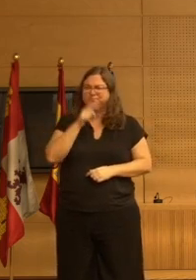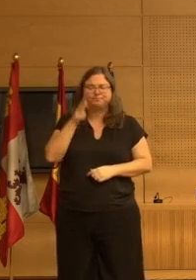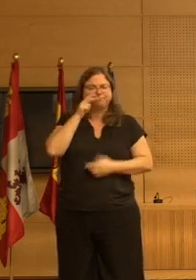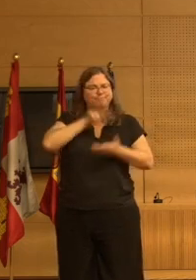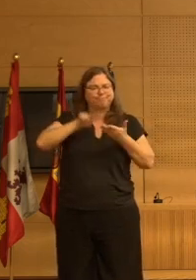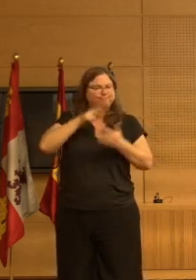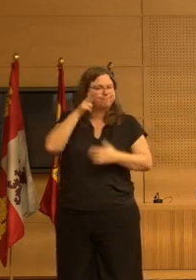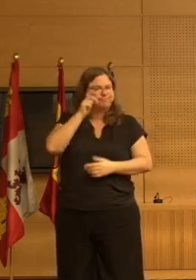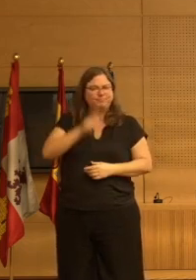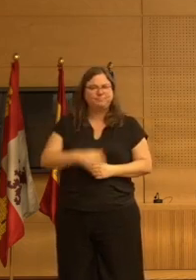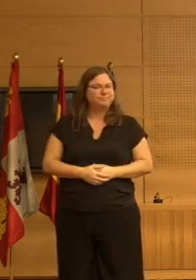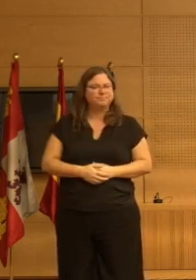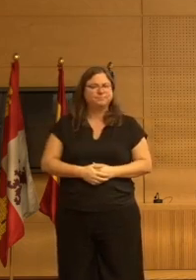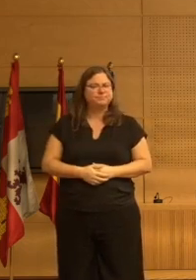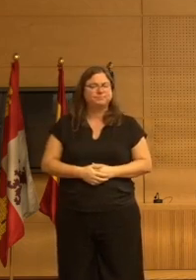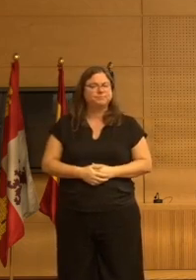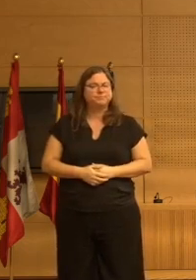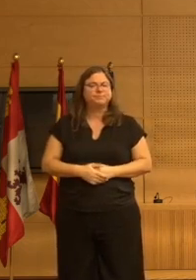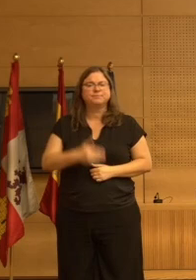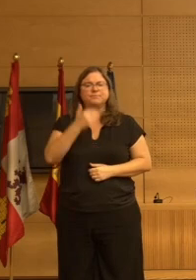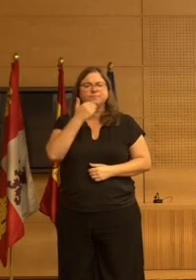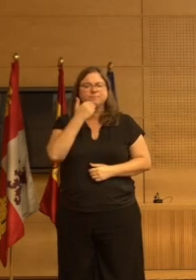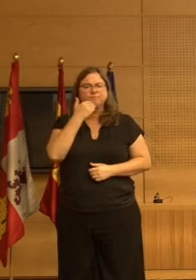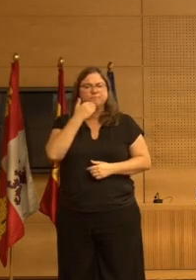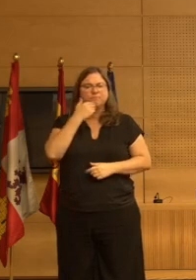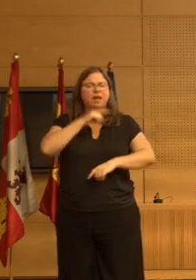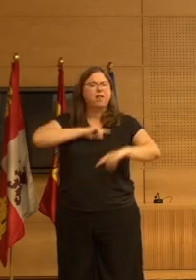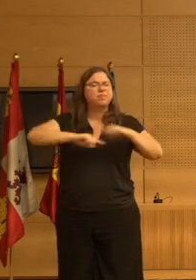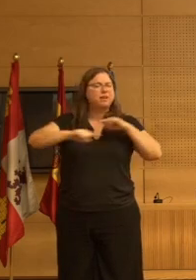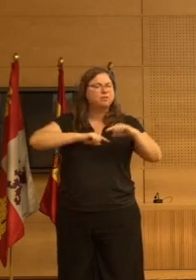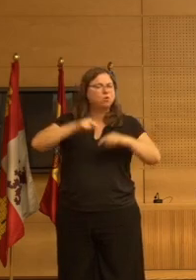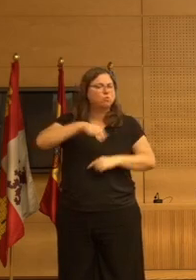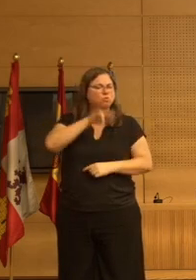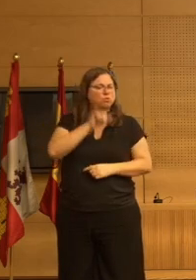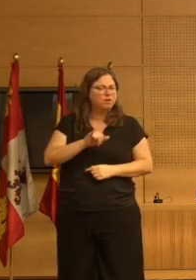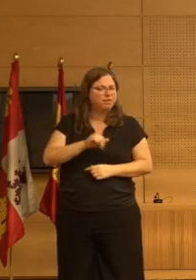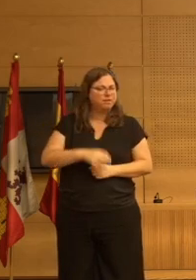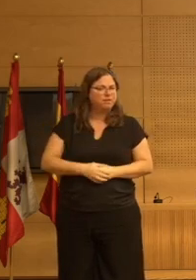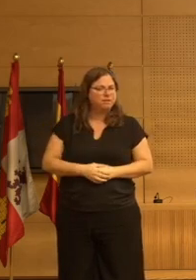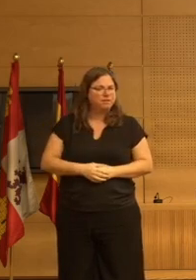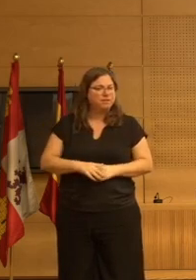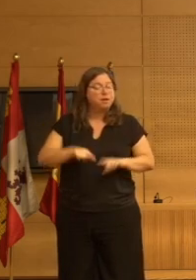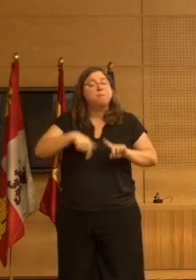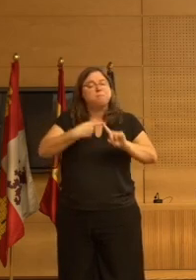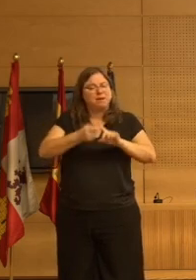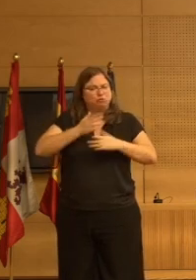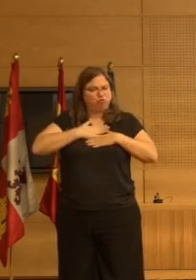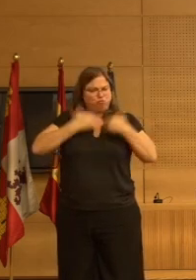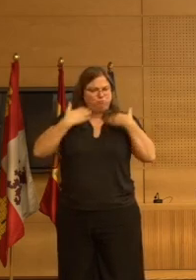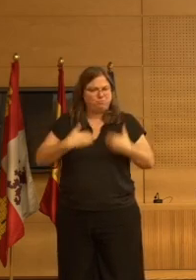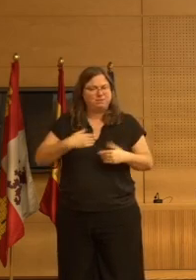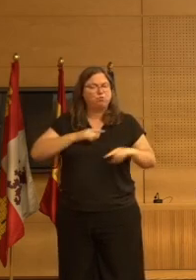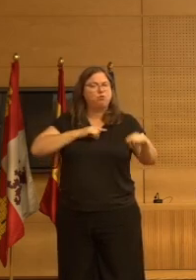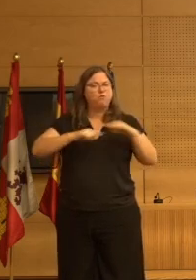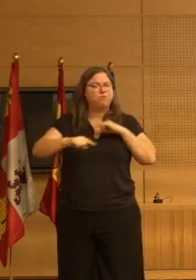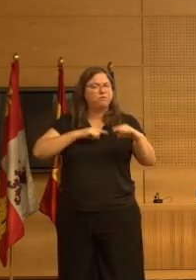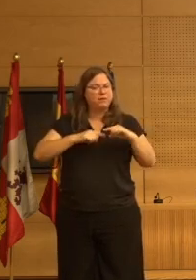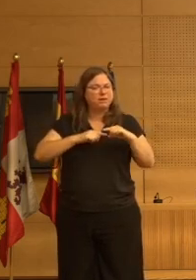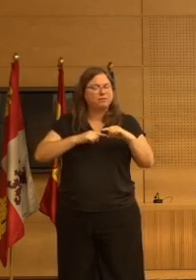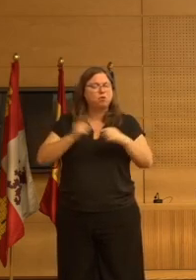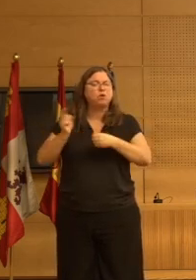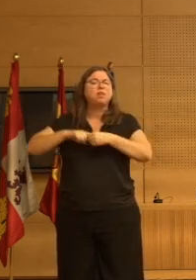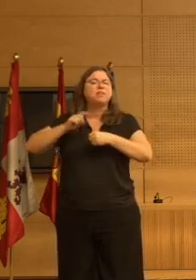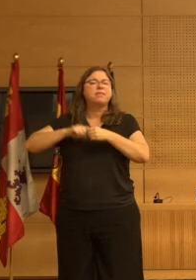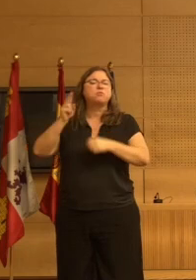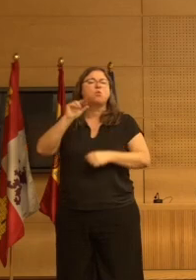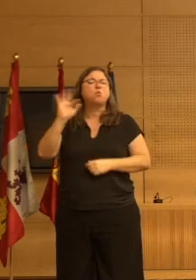y coordinados por nuestro director Rubén Muñiz y por mí mismo como director científico de Fundación María Wolf al